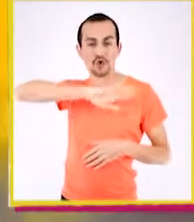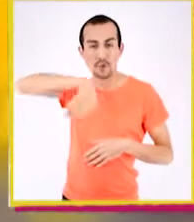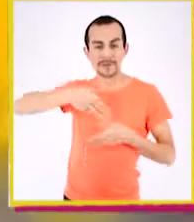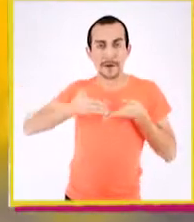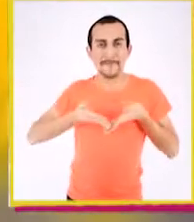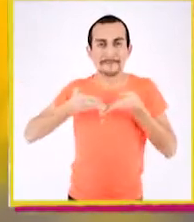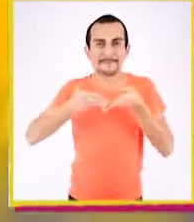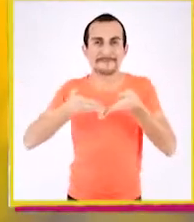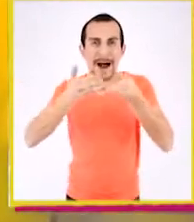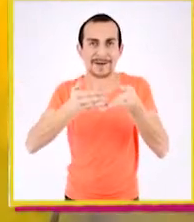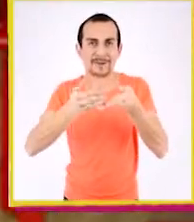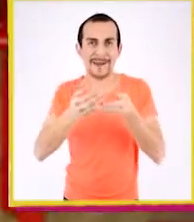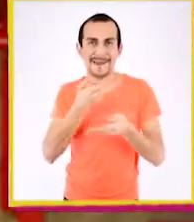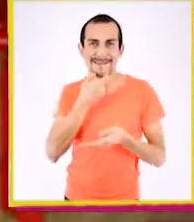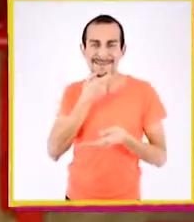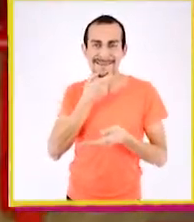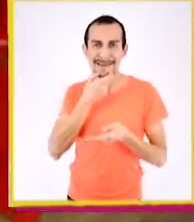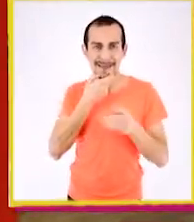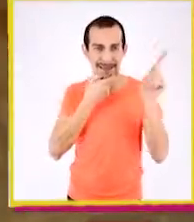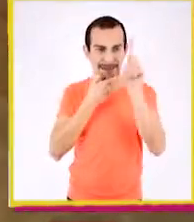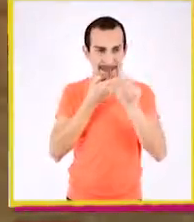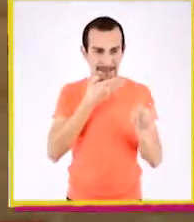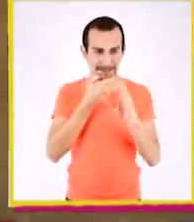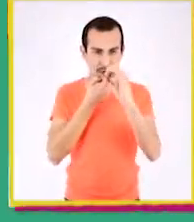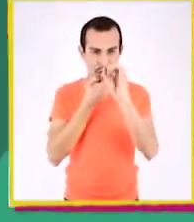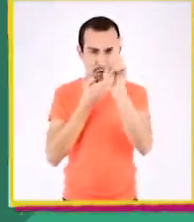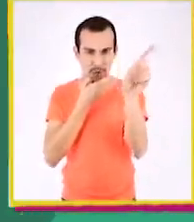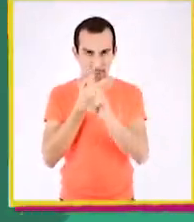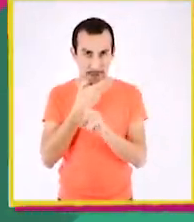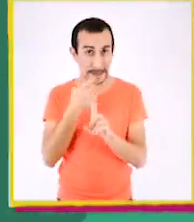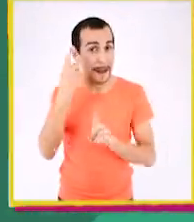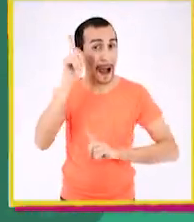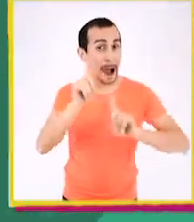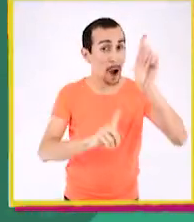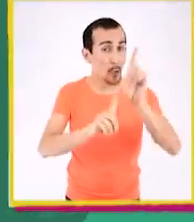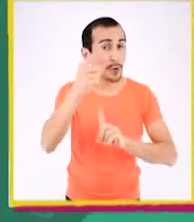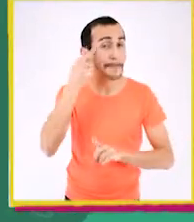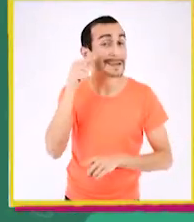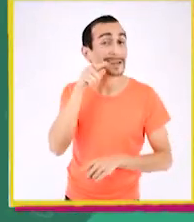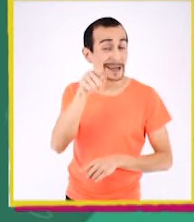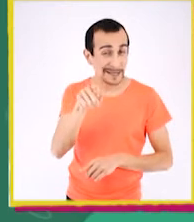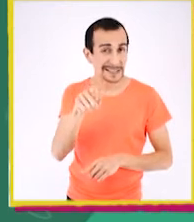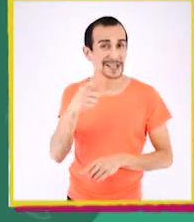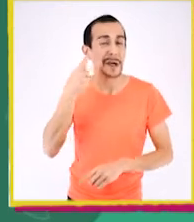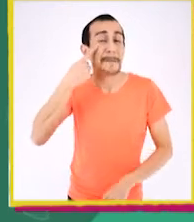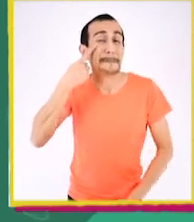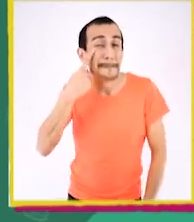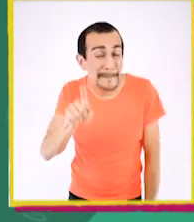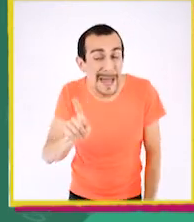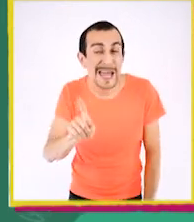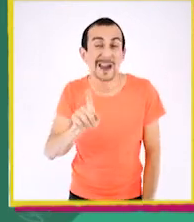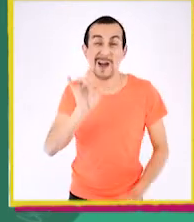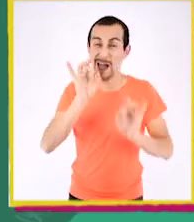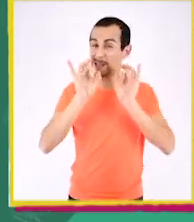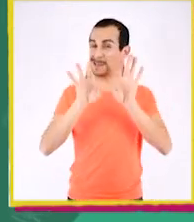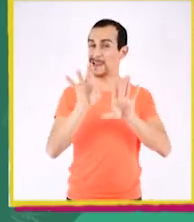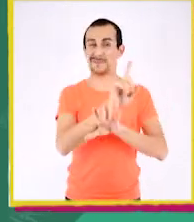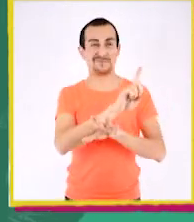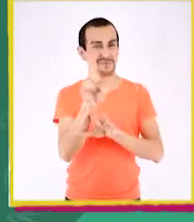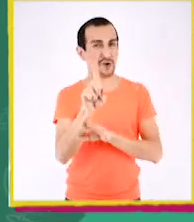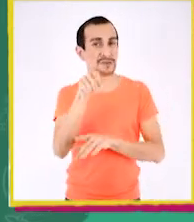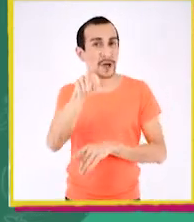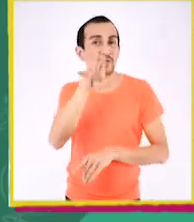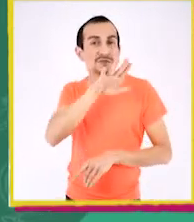salven nuestros barcos. Y por eso se usan las letras SOS. Pero no es así.